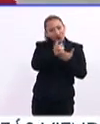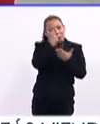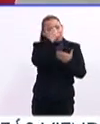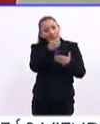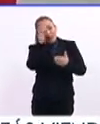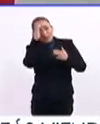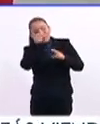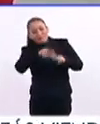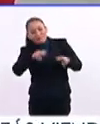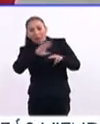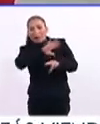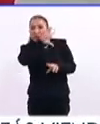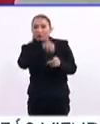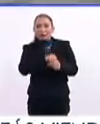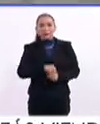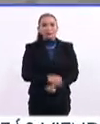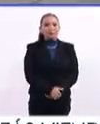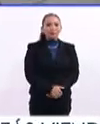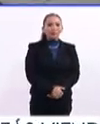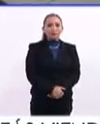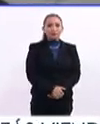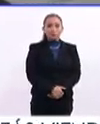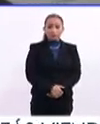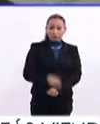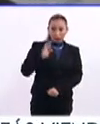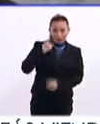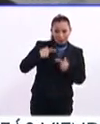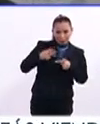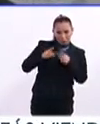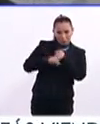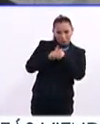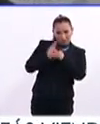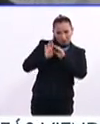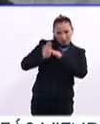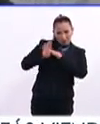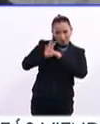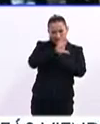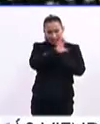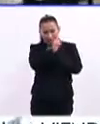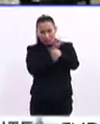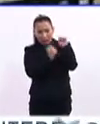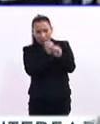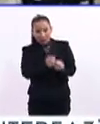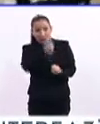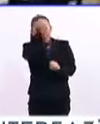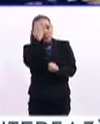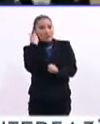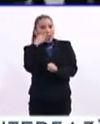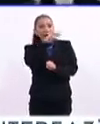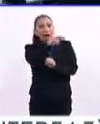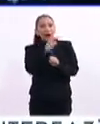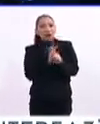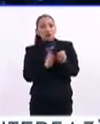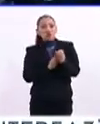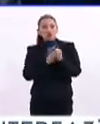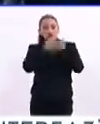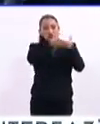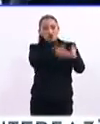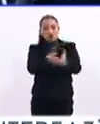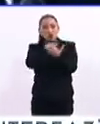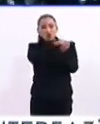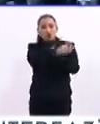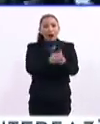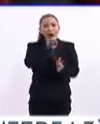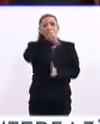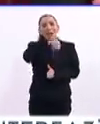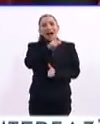tener una reflexión más universal sobre ello. Los fenómenos migratorios y los 500 años del primer viaje de circunnavegación realizado